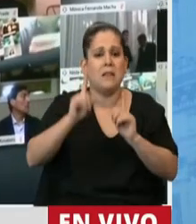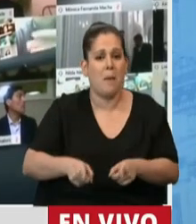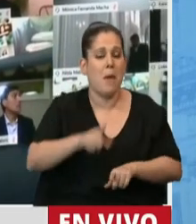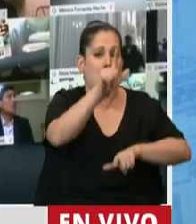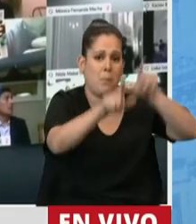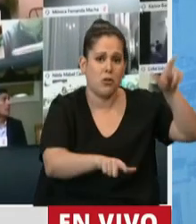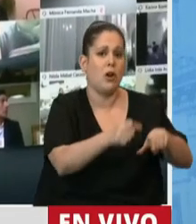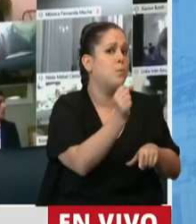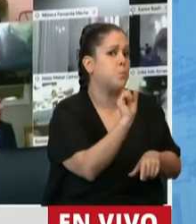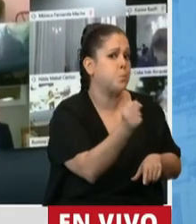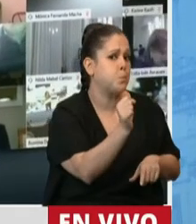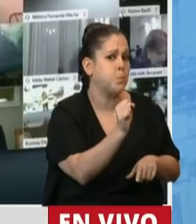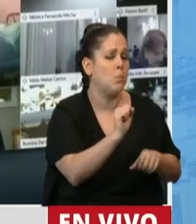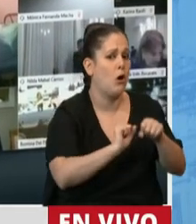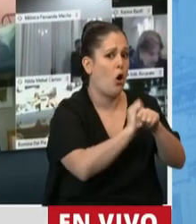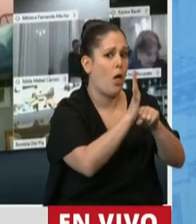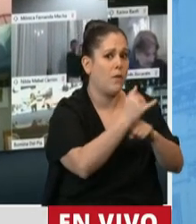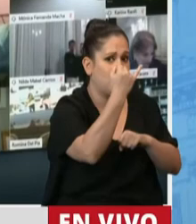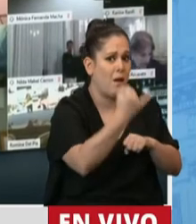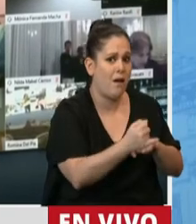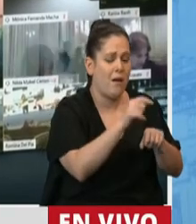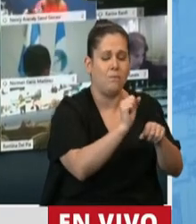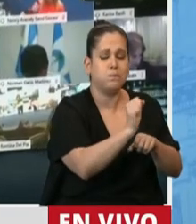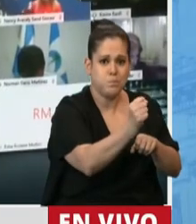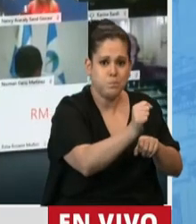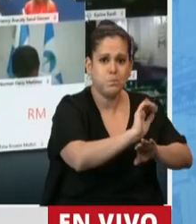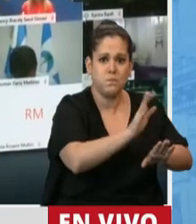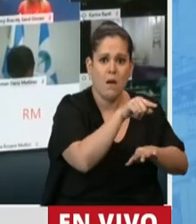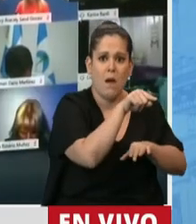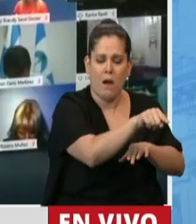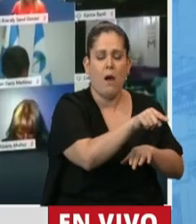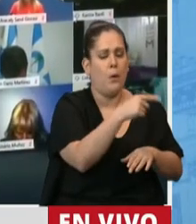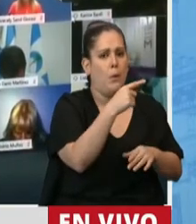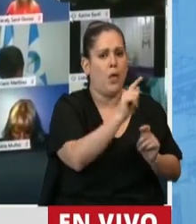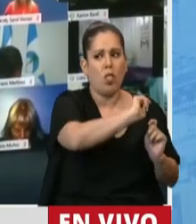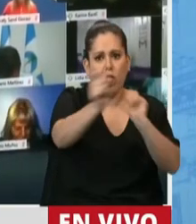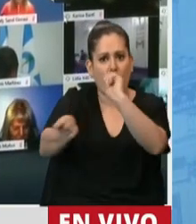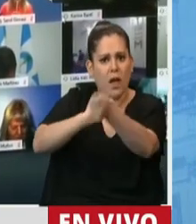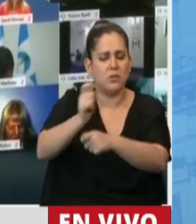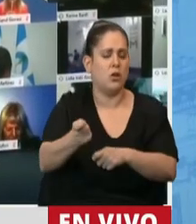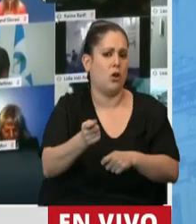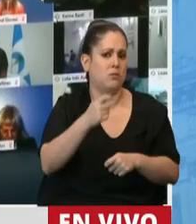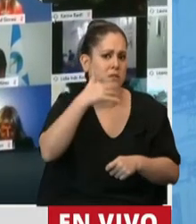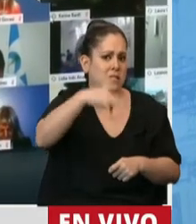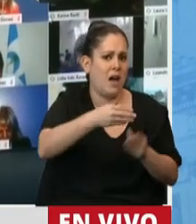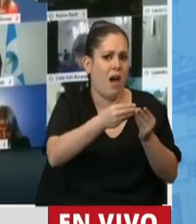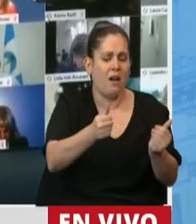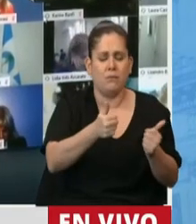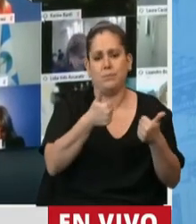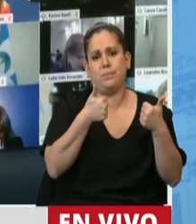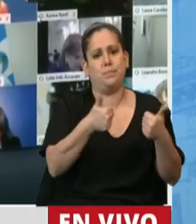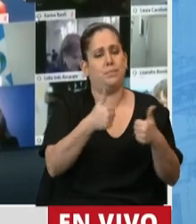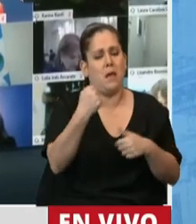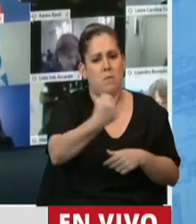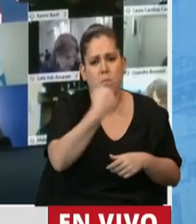la enfermedad y pudieron recuperarse tiene un valor incalculable y lógicamente amerita